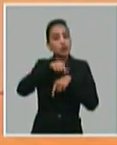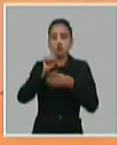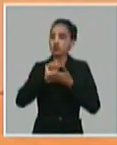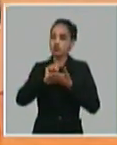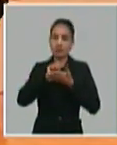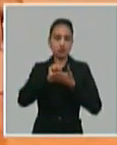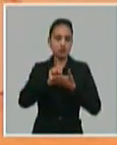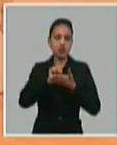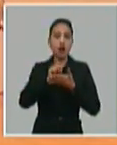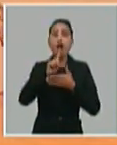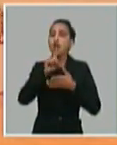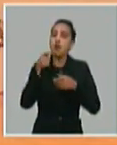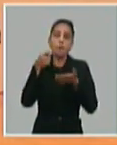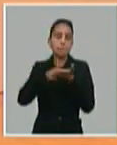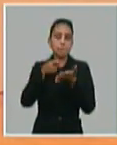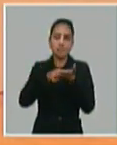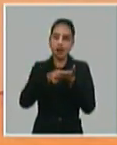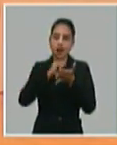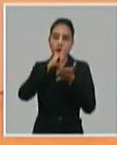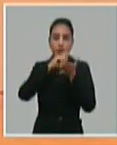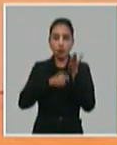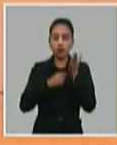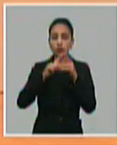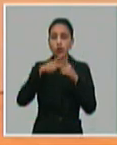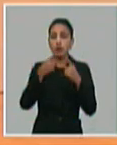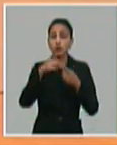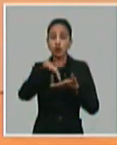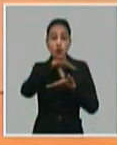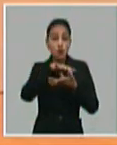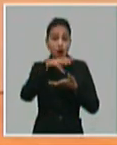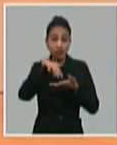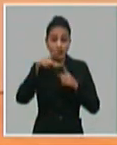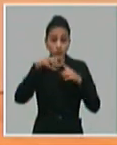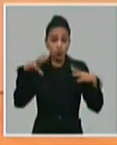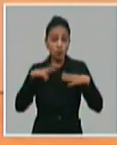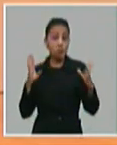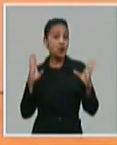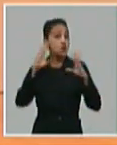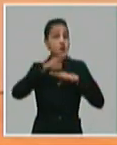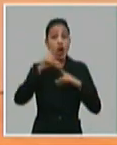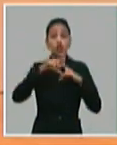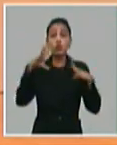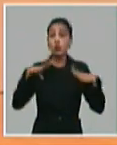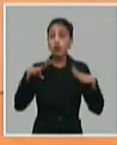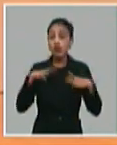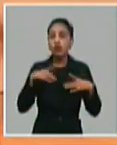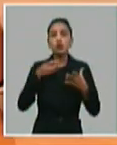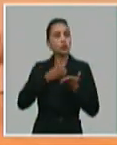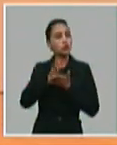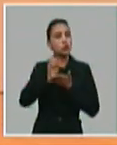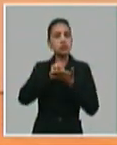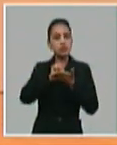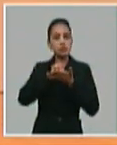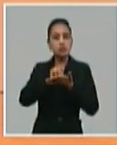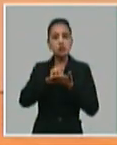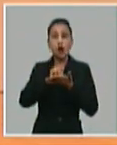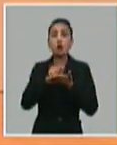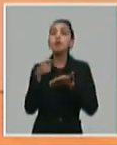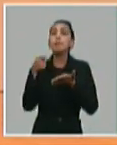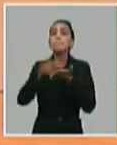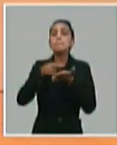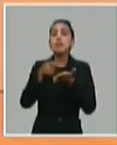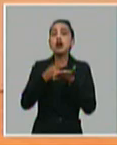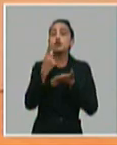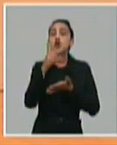impuestos. O si está en el polo turístico, que ya no hay turistas, pero usted sigue prestando servicio, usted va a pagar solo